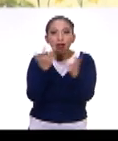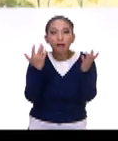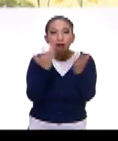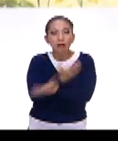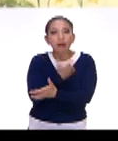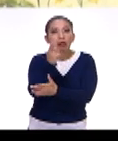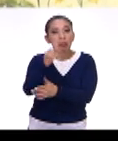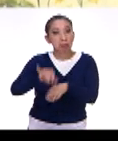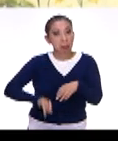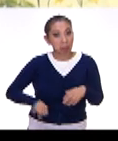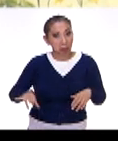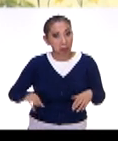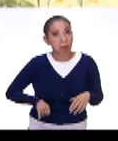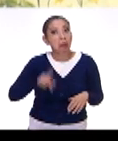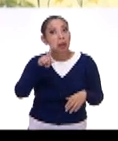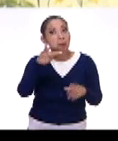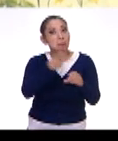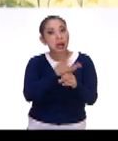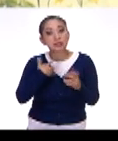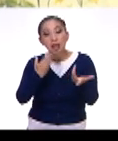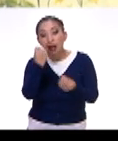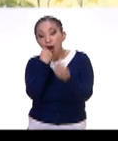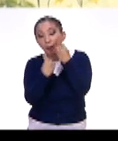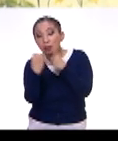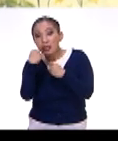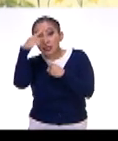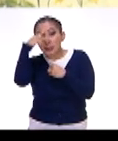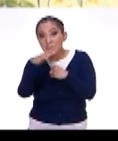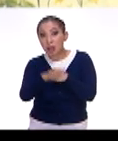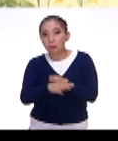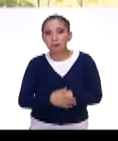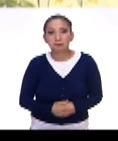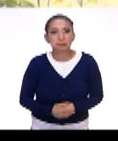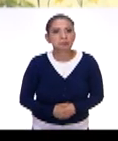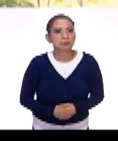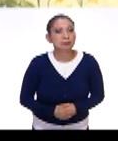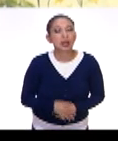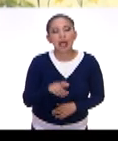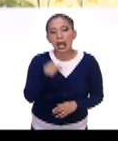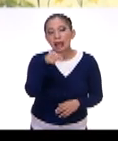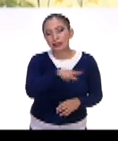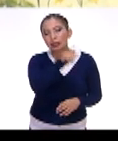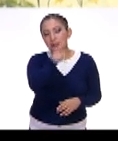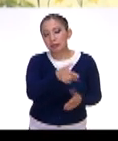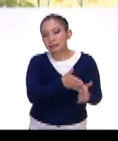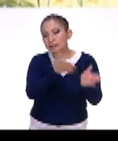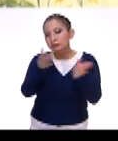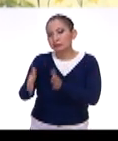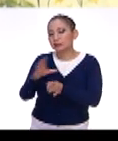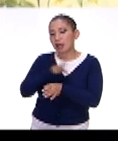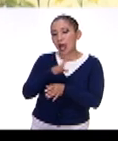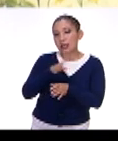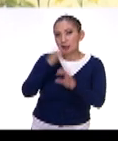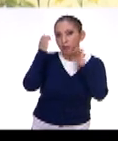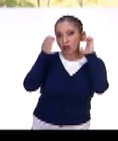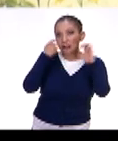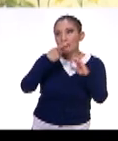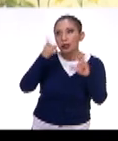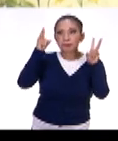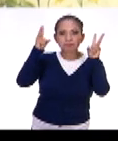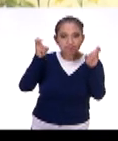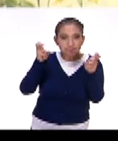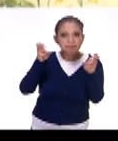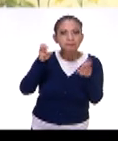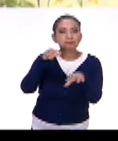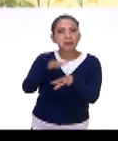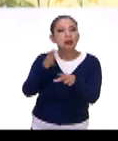lo interesante y de lo que pasa en la gastronomía hoy en México. De ahí vamos a hablar, en esta exposición se habla sobre